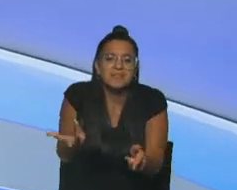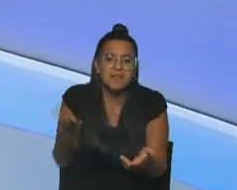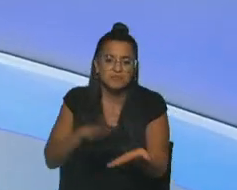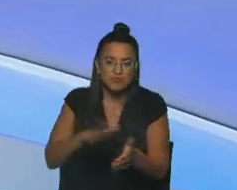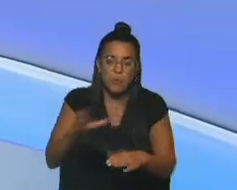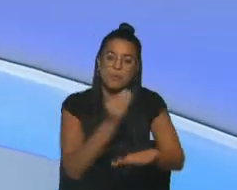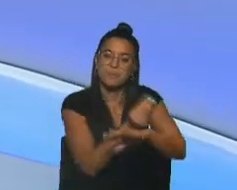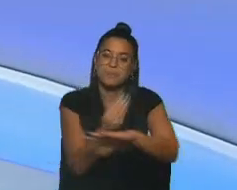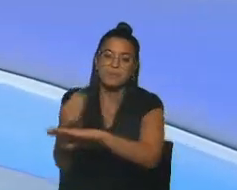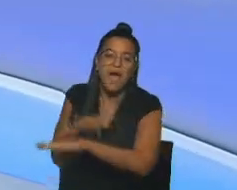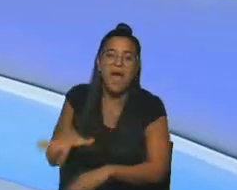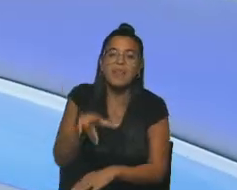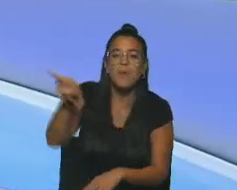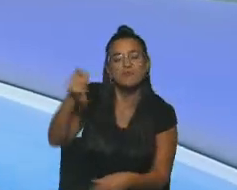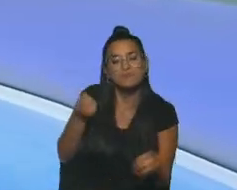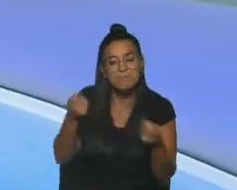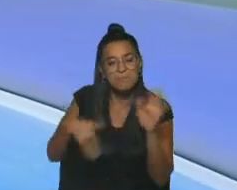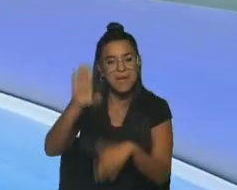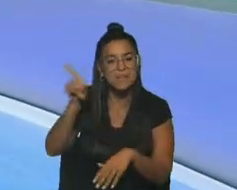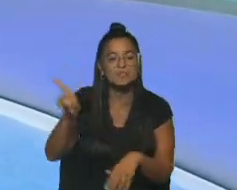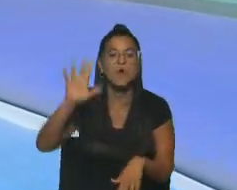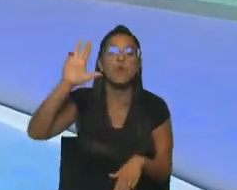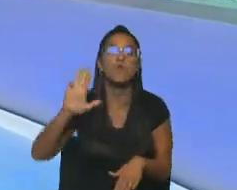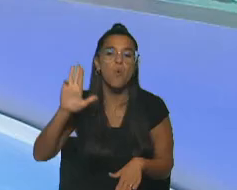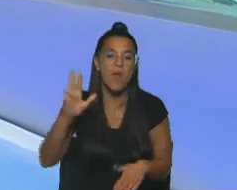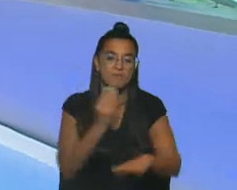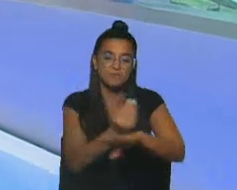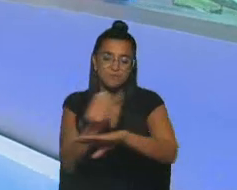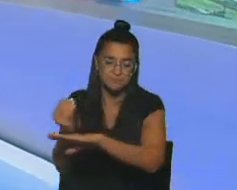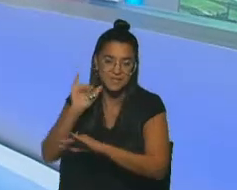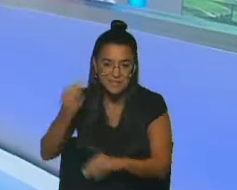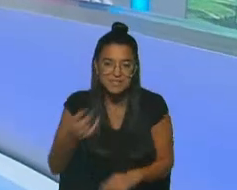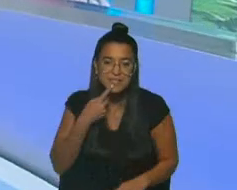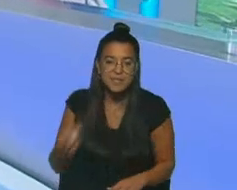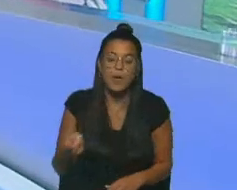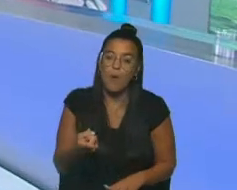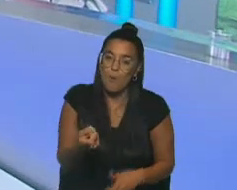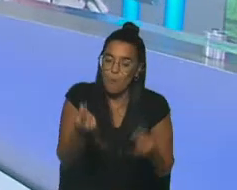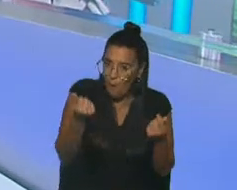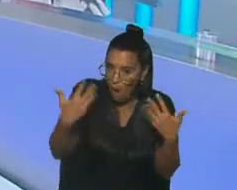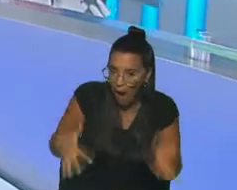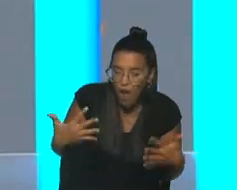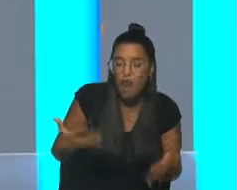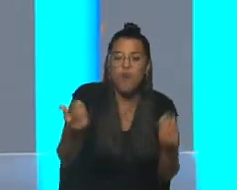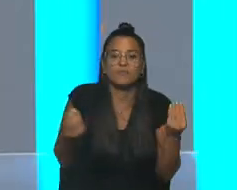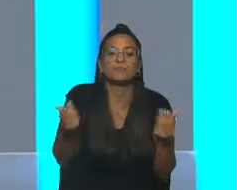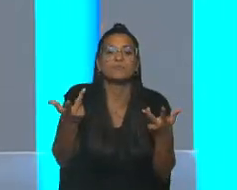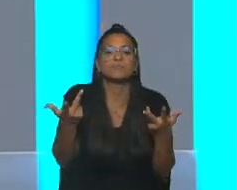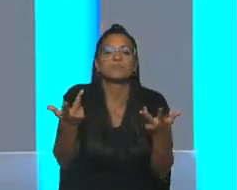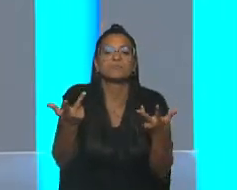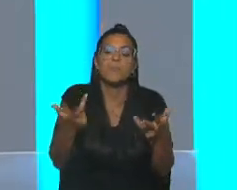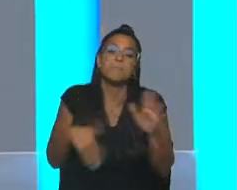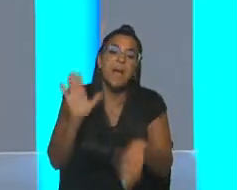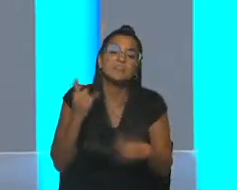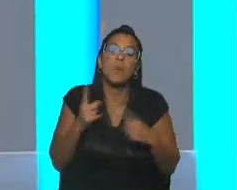los nombramientos del área que vos manejas que ha decidido Lula? Exactamente, el valor de los símbolos, de los gestos y sobre todo cuando